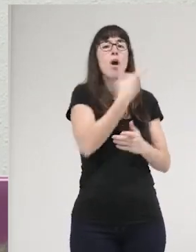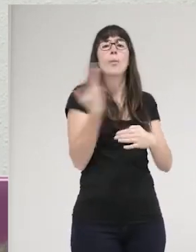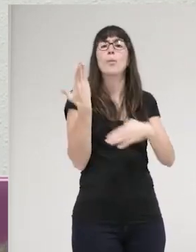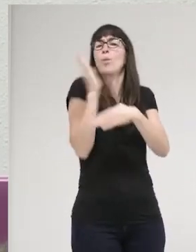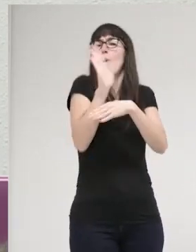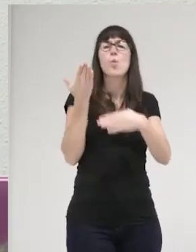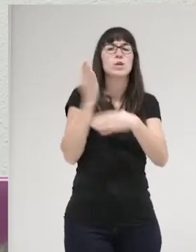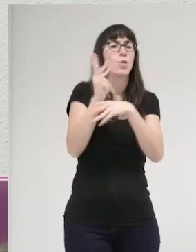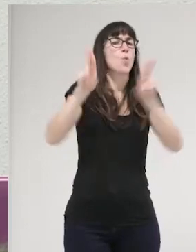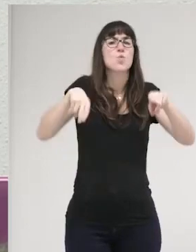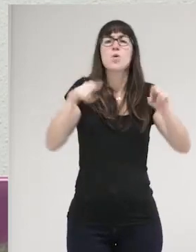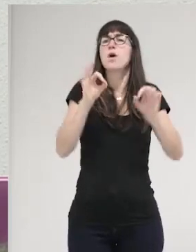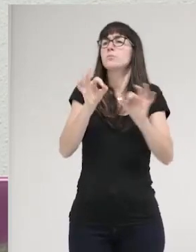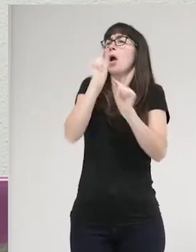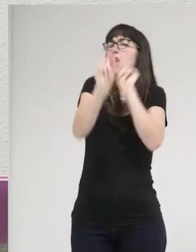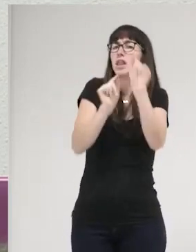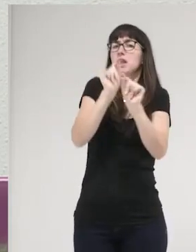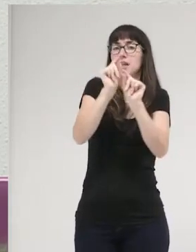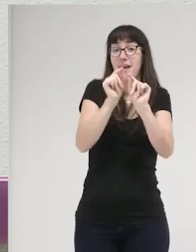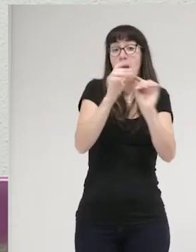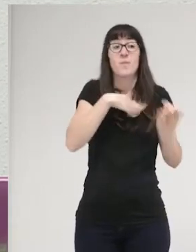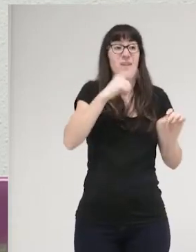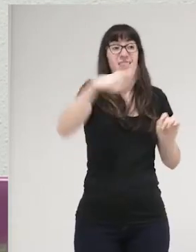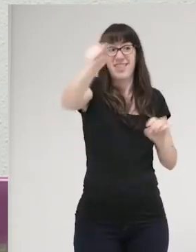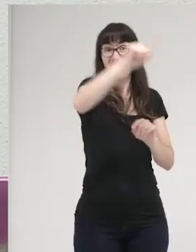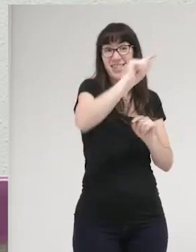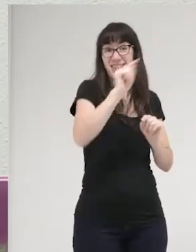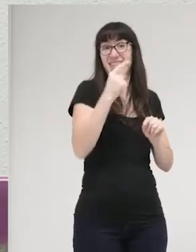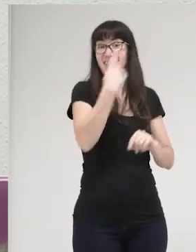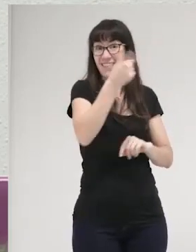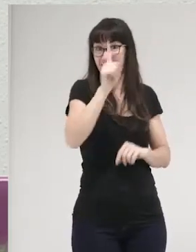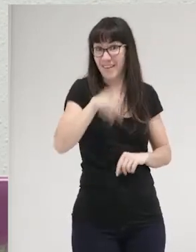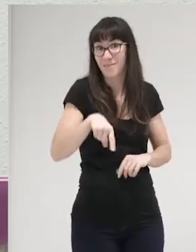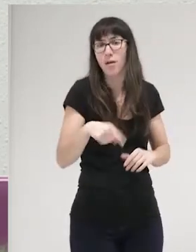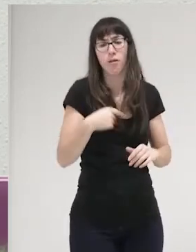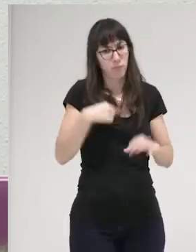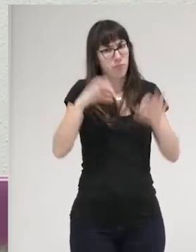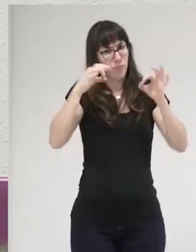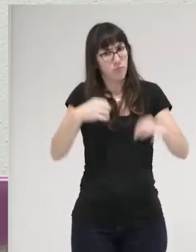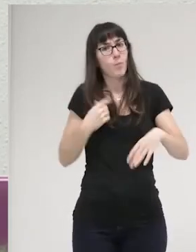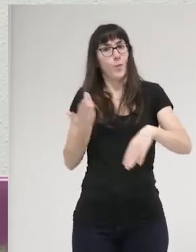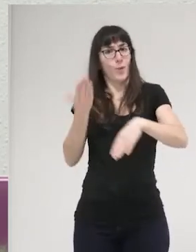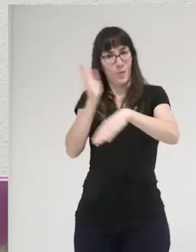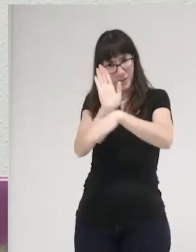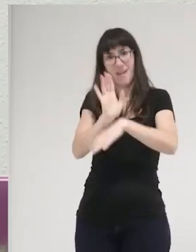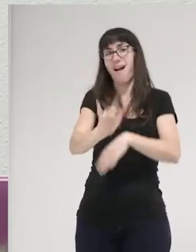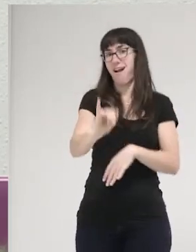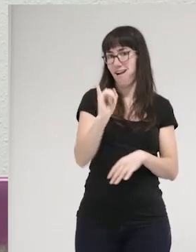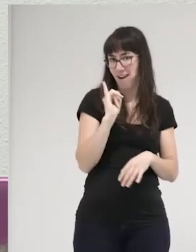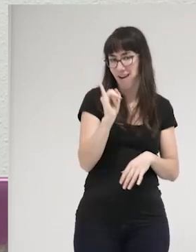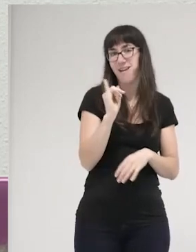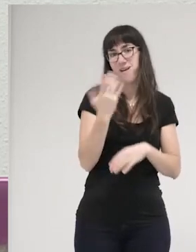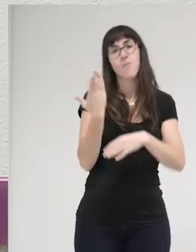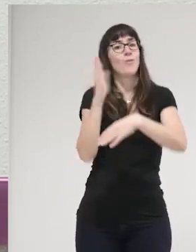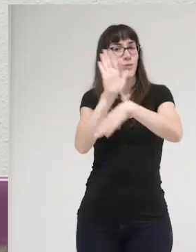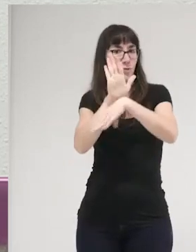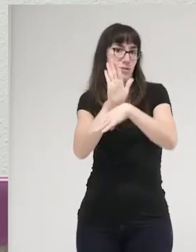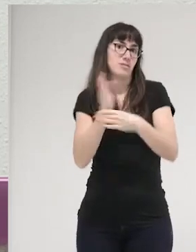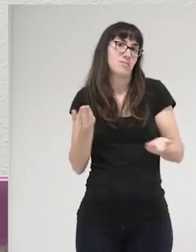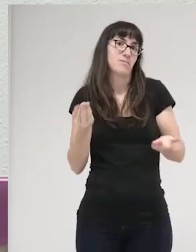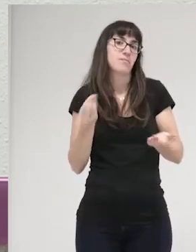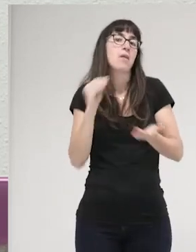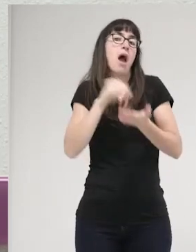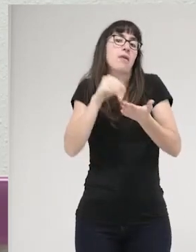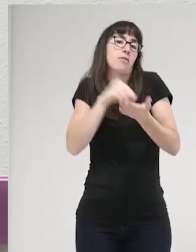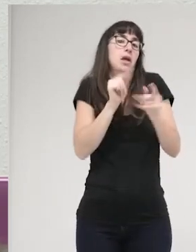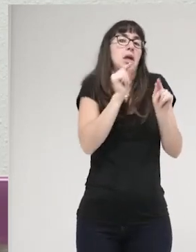criticando seguramente a vosotras también nos lo han dicho pero esta cosa de no tener propuestas bueno sí que hay propuestas y a veces simplemente te puedes quedar en una